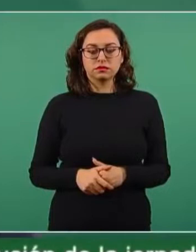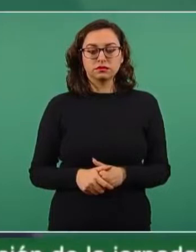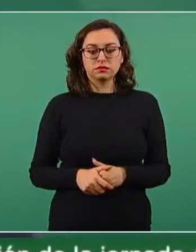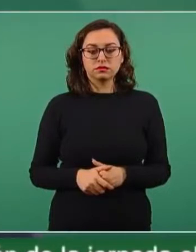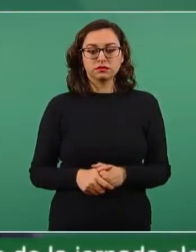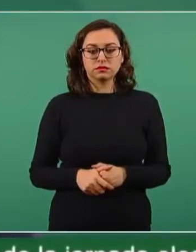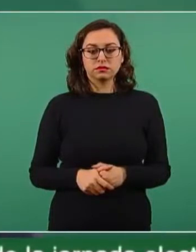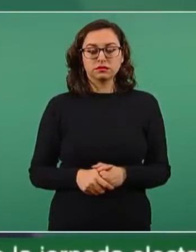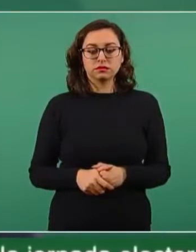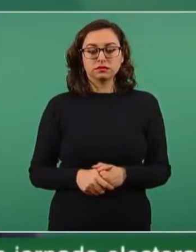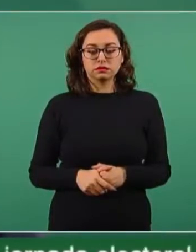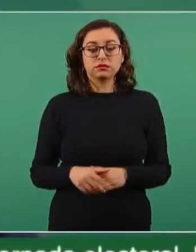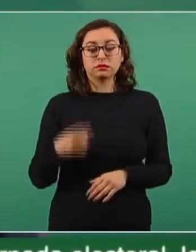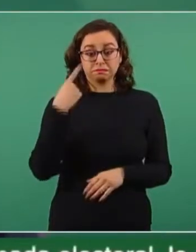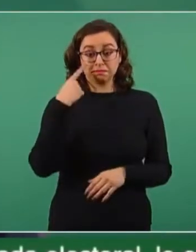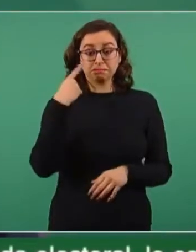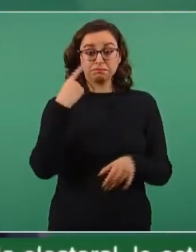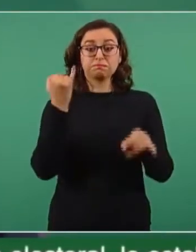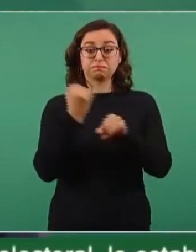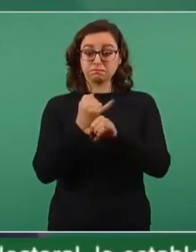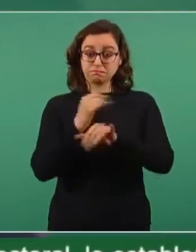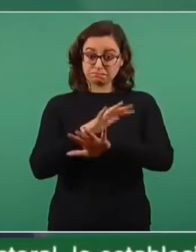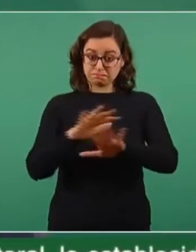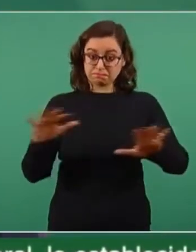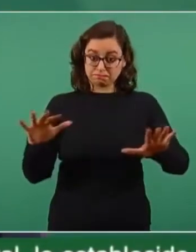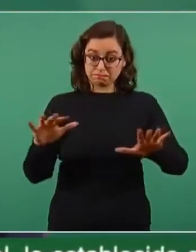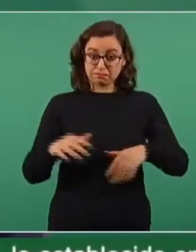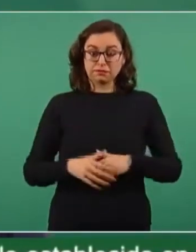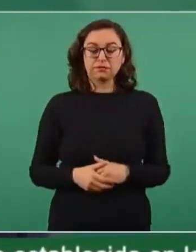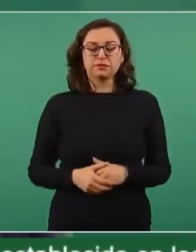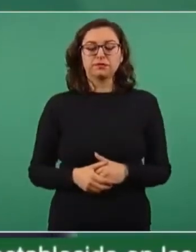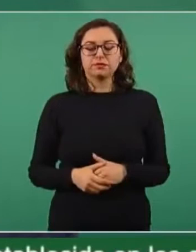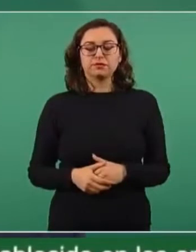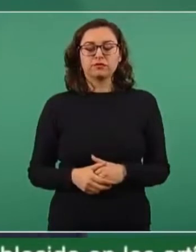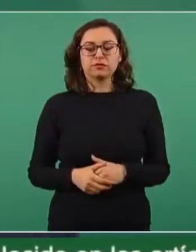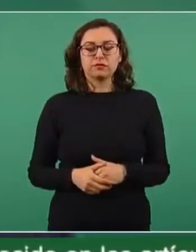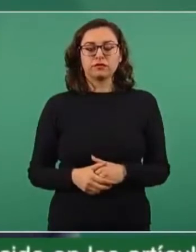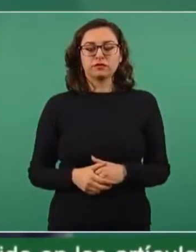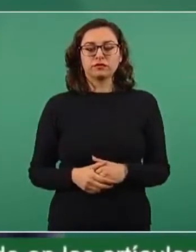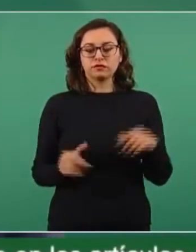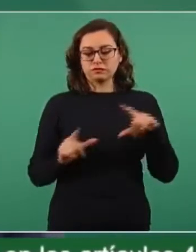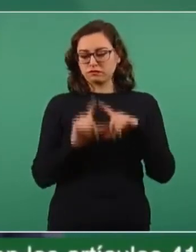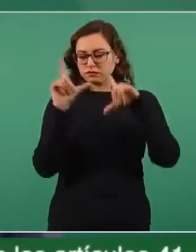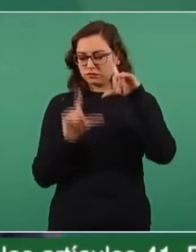Voy a dar un dato. De acuerdo al último censo,